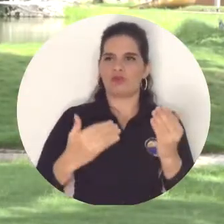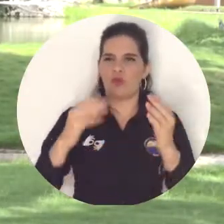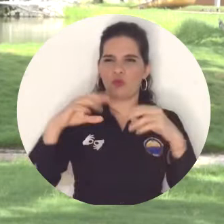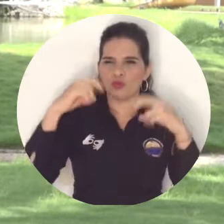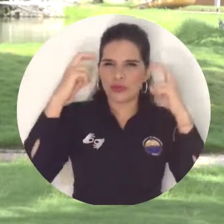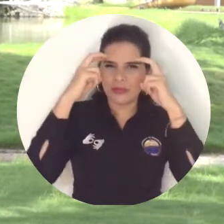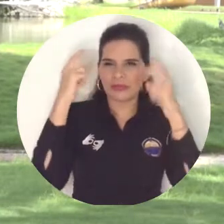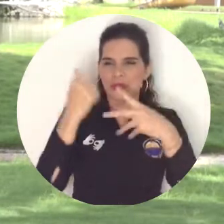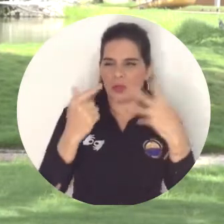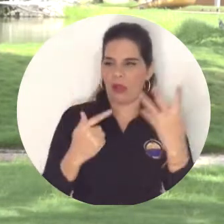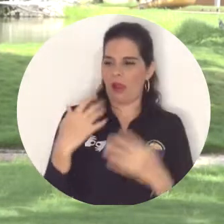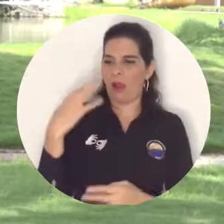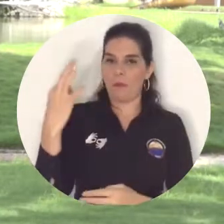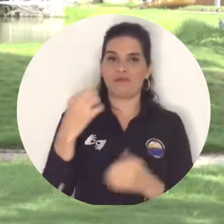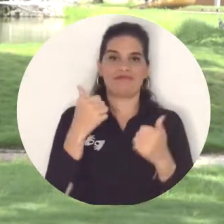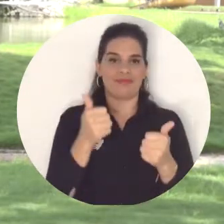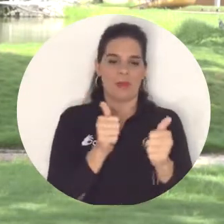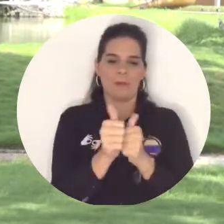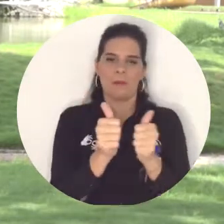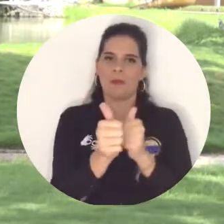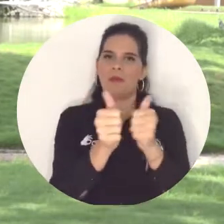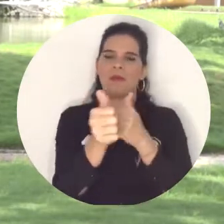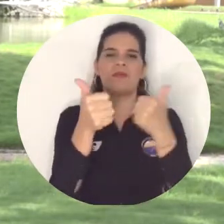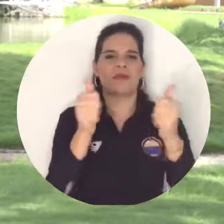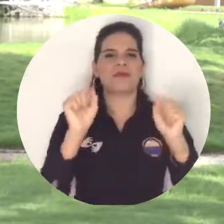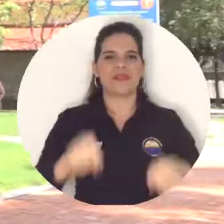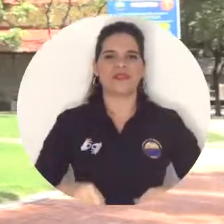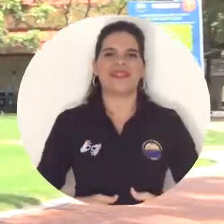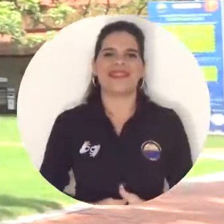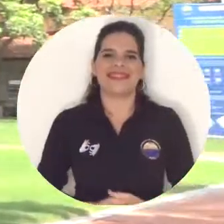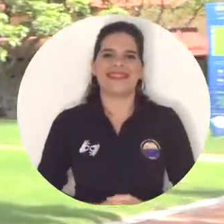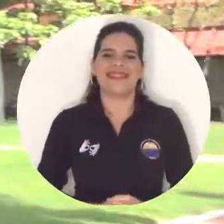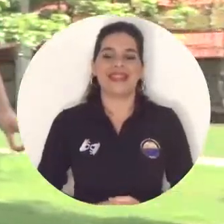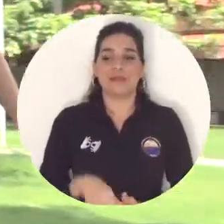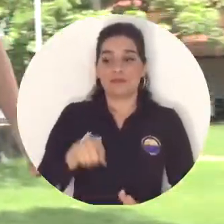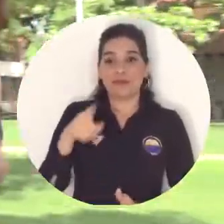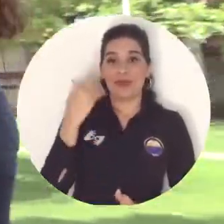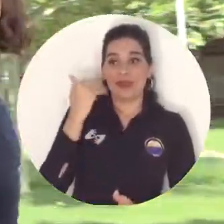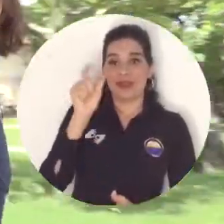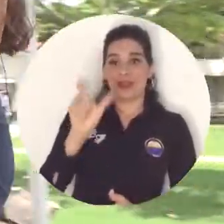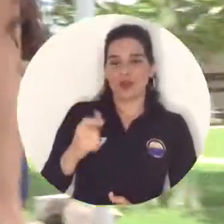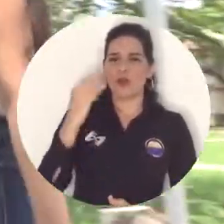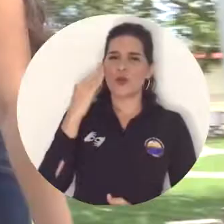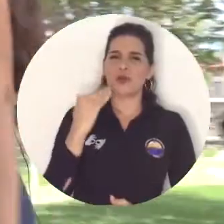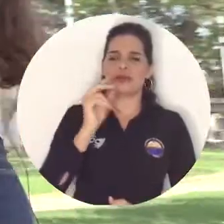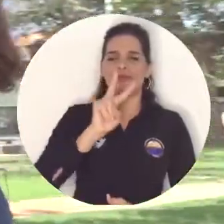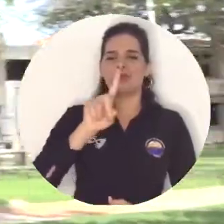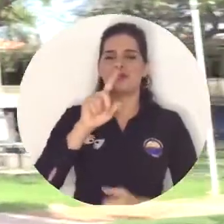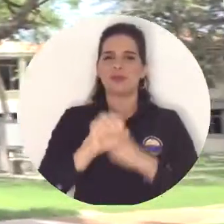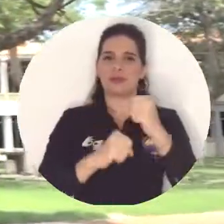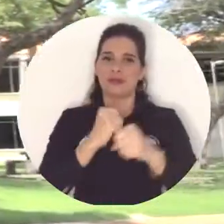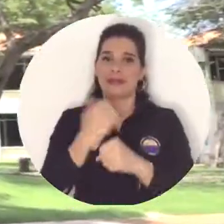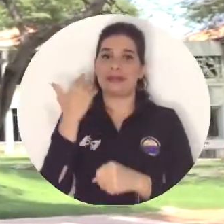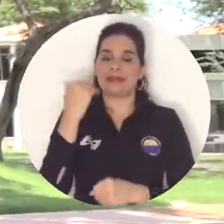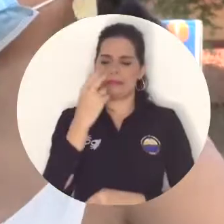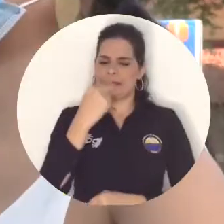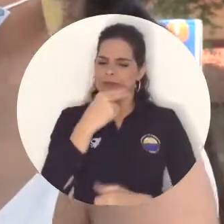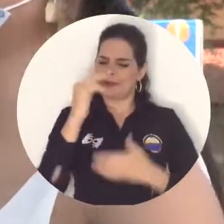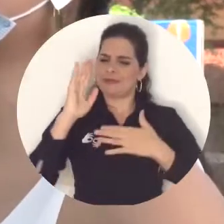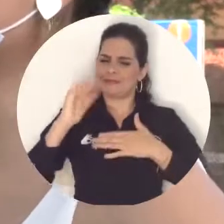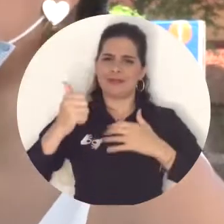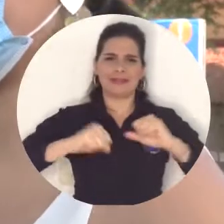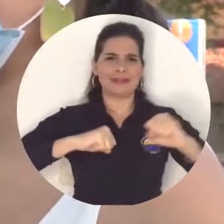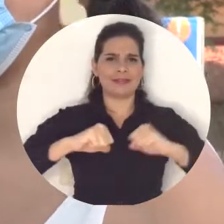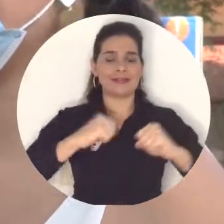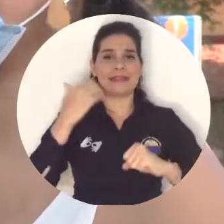llegar a obtener esta convocatoria. La joven de 21 años, quien destacó el compromiso de Unimagdalena con sus estudiantes a